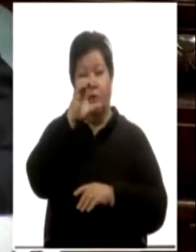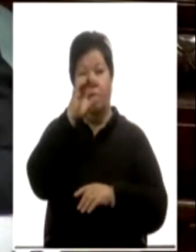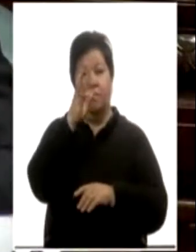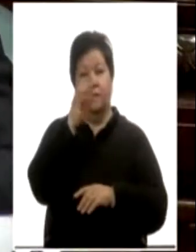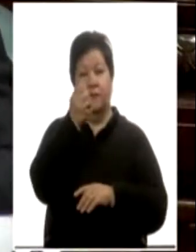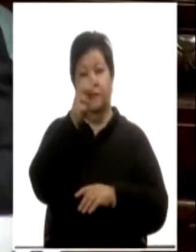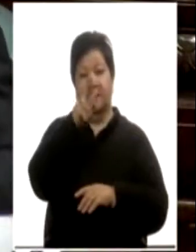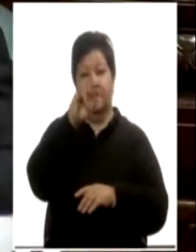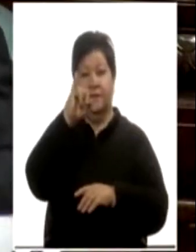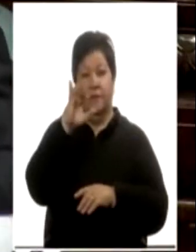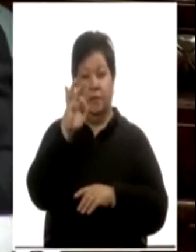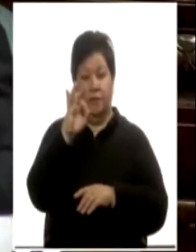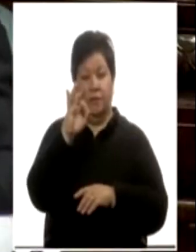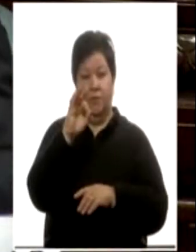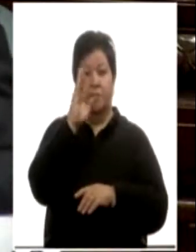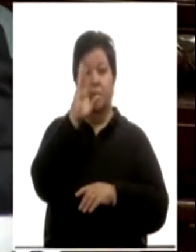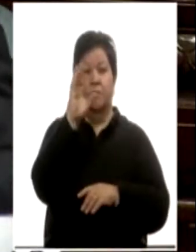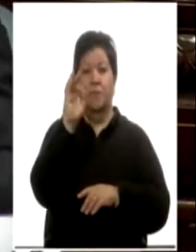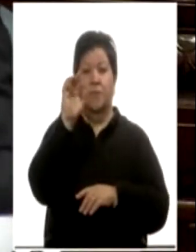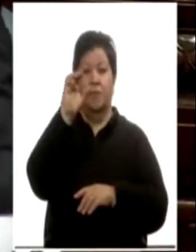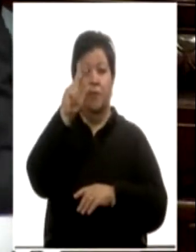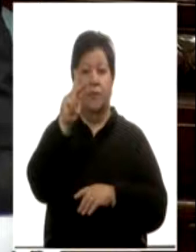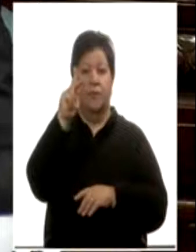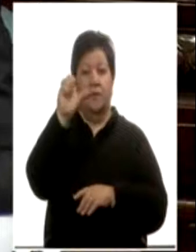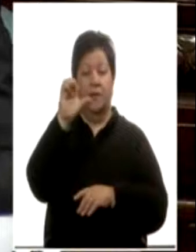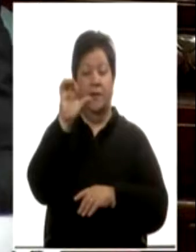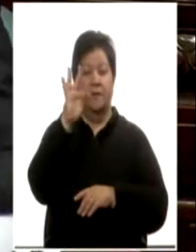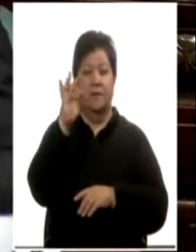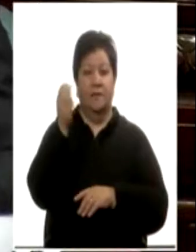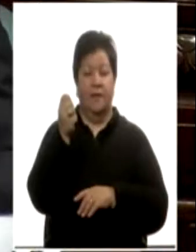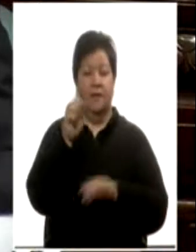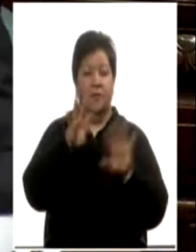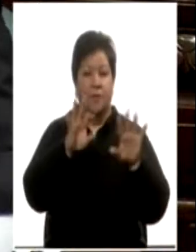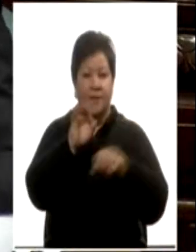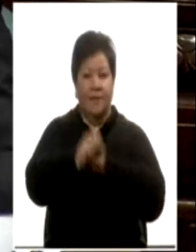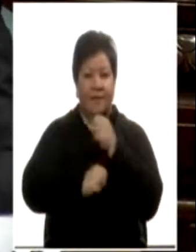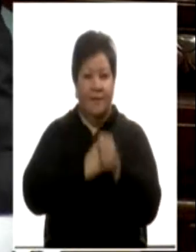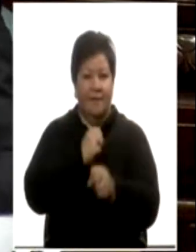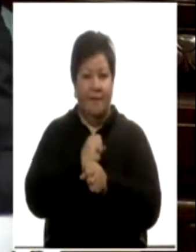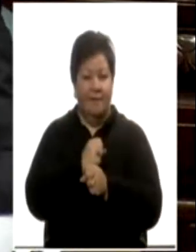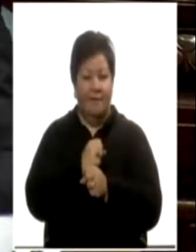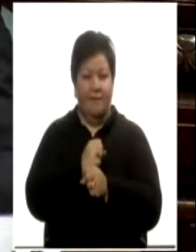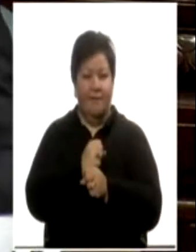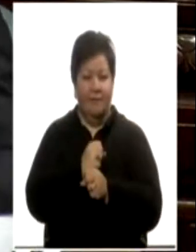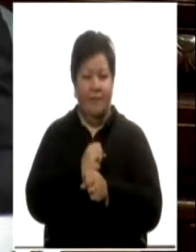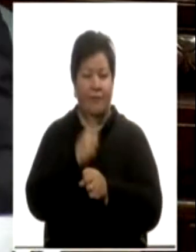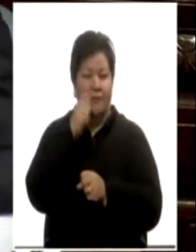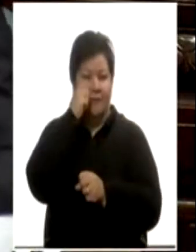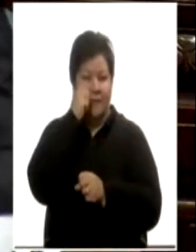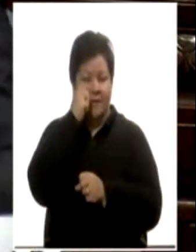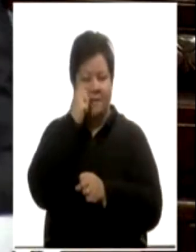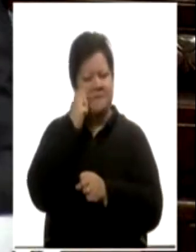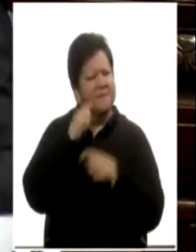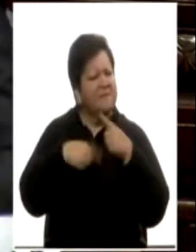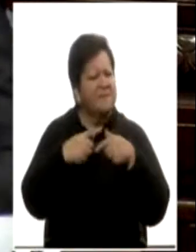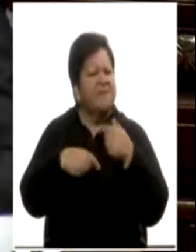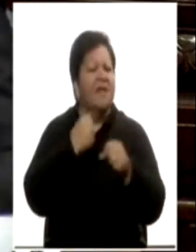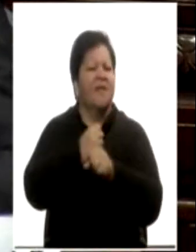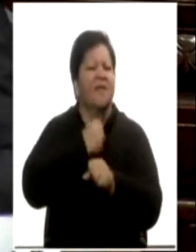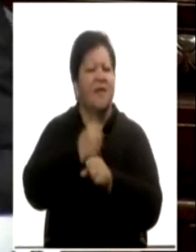cumplió 90 años de edad. En esta ciudad de Montevideo, donde reside, tiene su taller y sigue